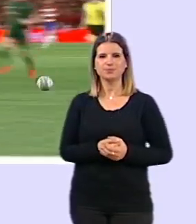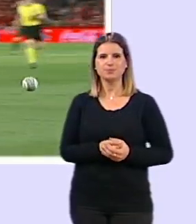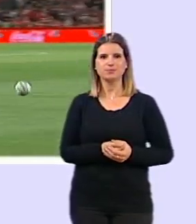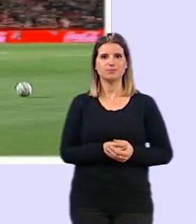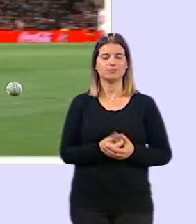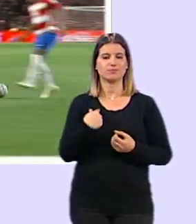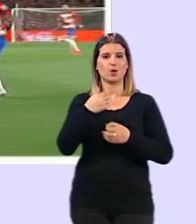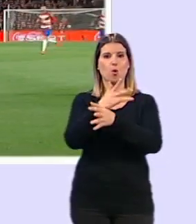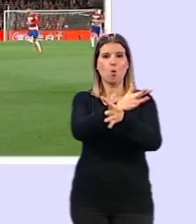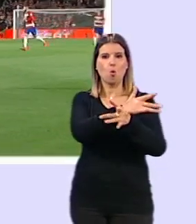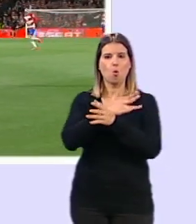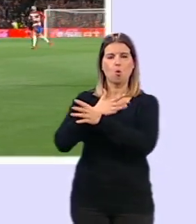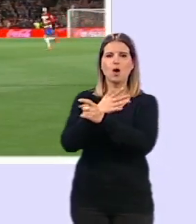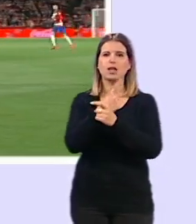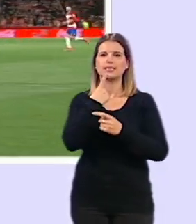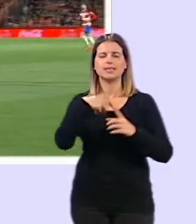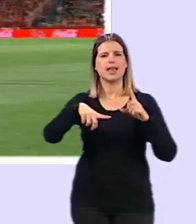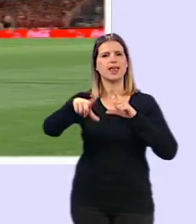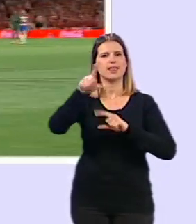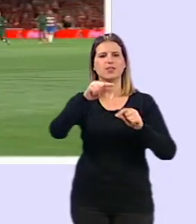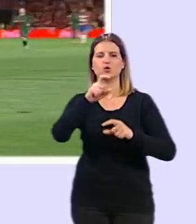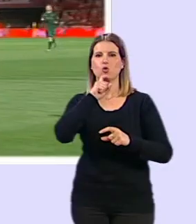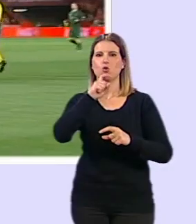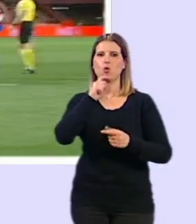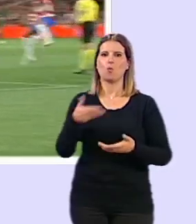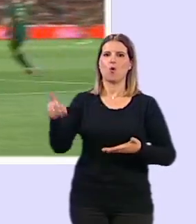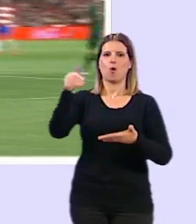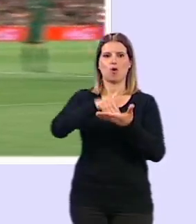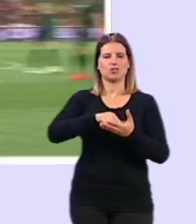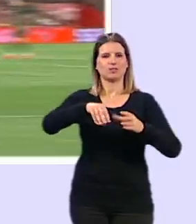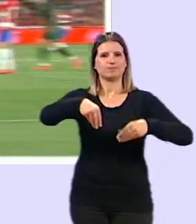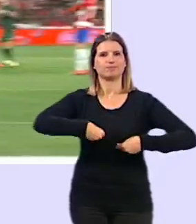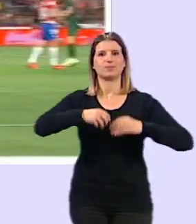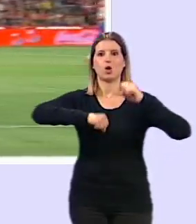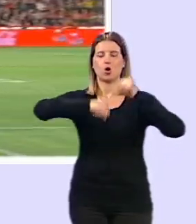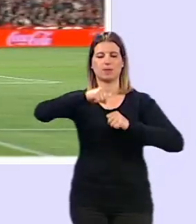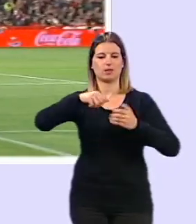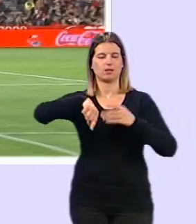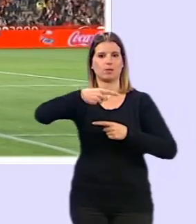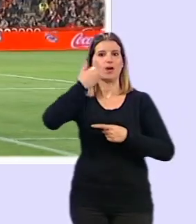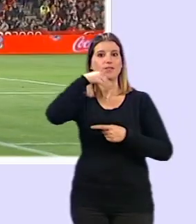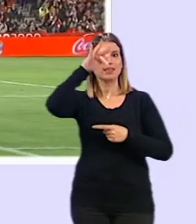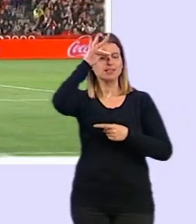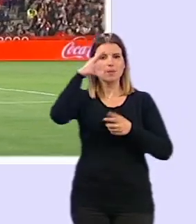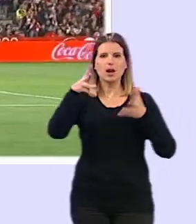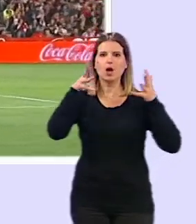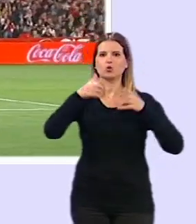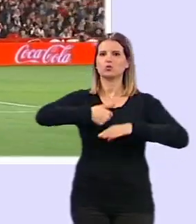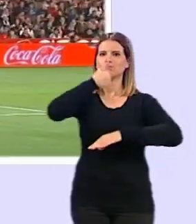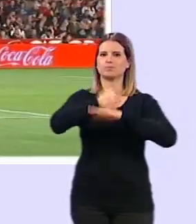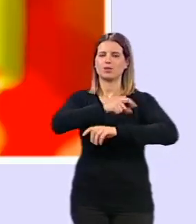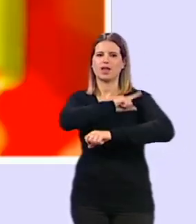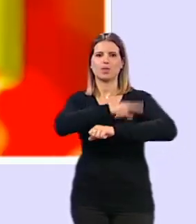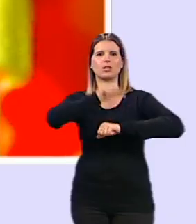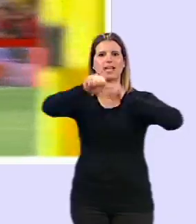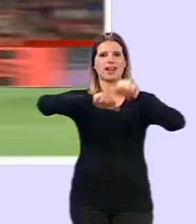Los jugadores determinarán cuándo y cómo se vuelve a la competición tras que este fin de semana Consejo Superior de Deportes Liga